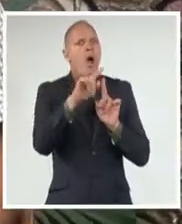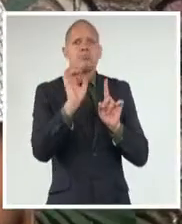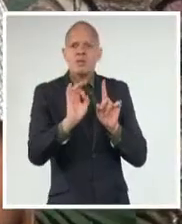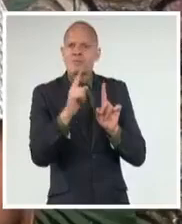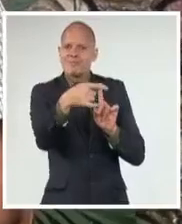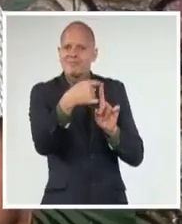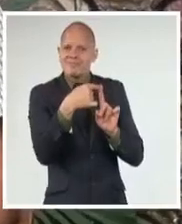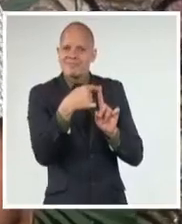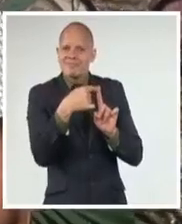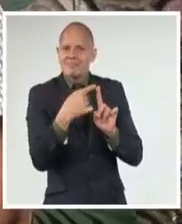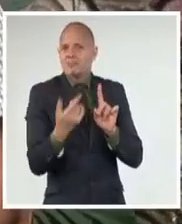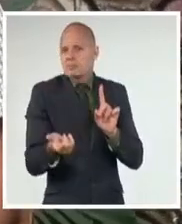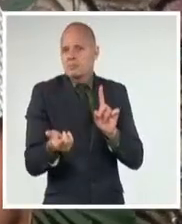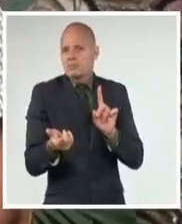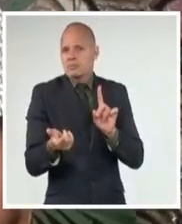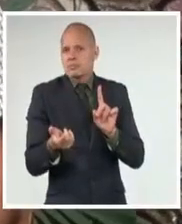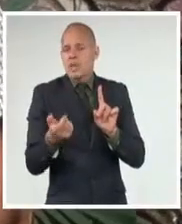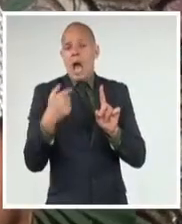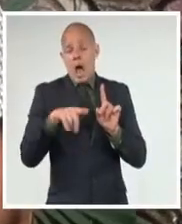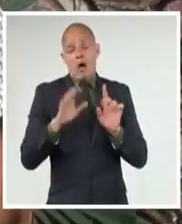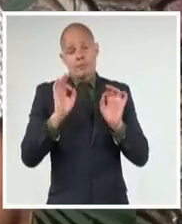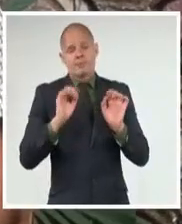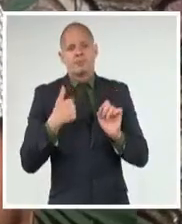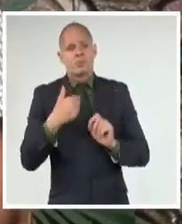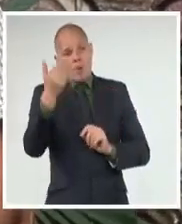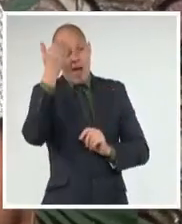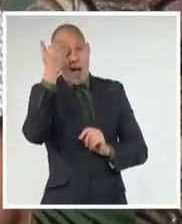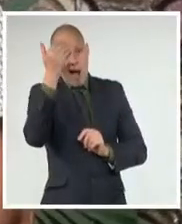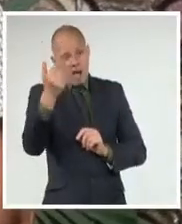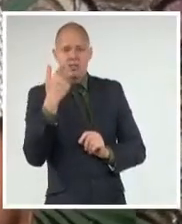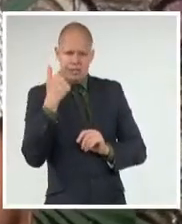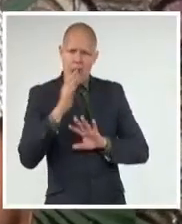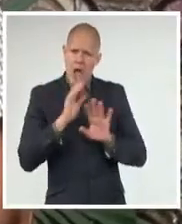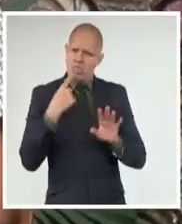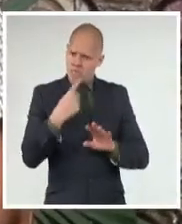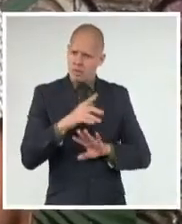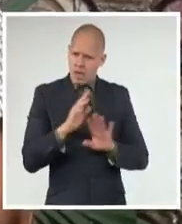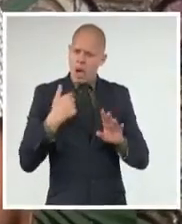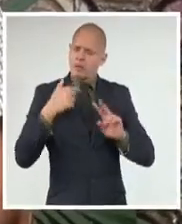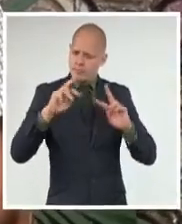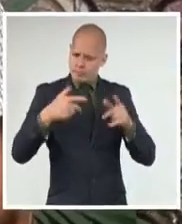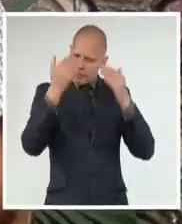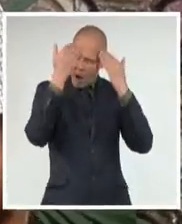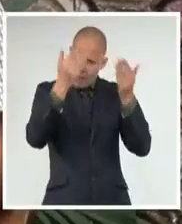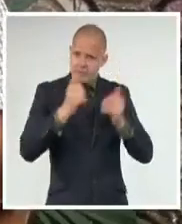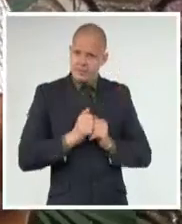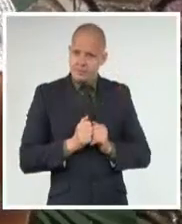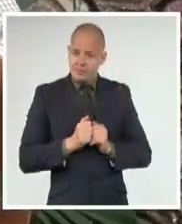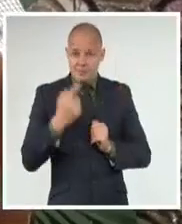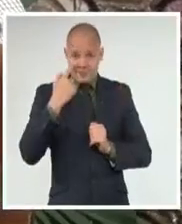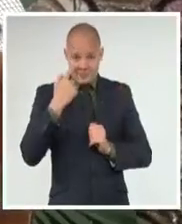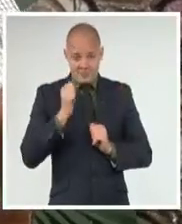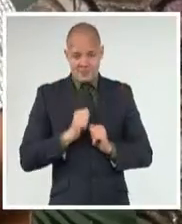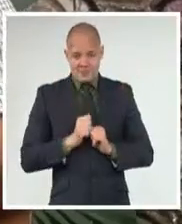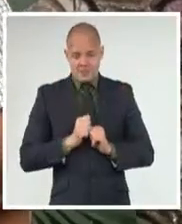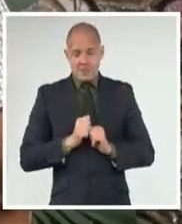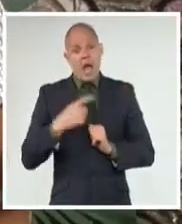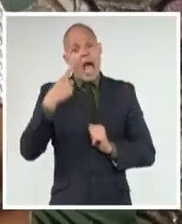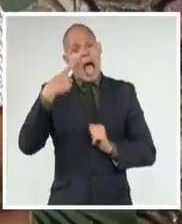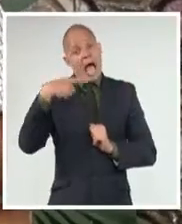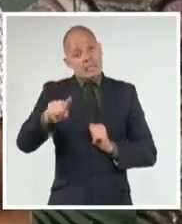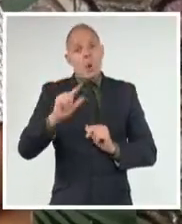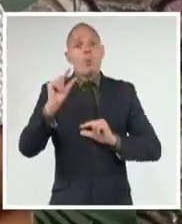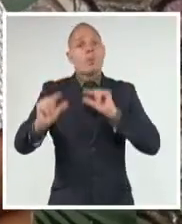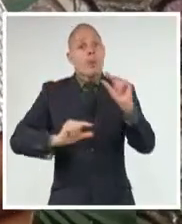entonces, además del agradecimiento que ya lo di, expresarles que vamos a buscar los espacios en que ustedes